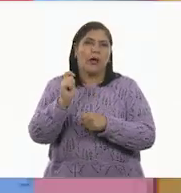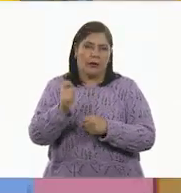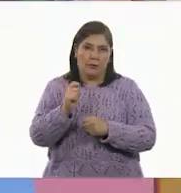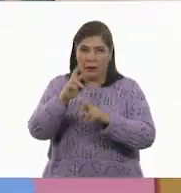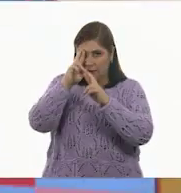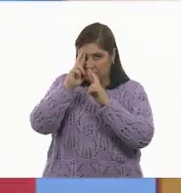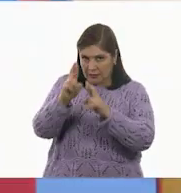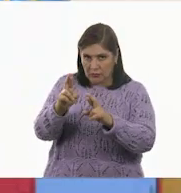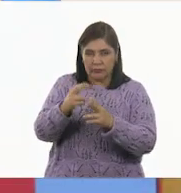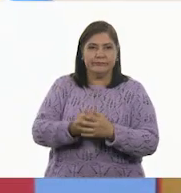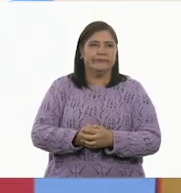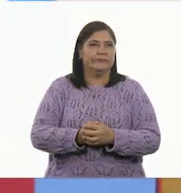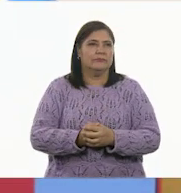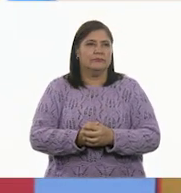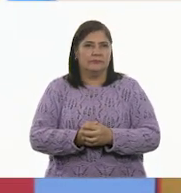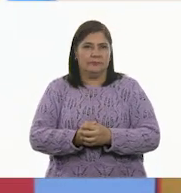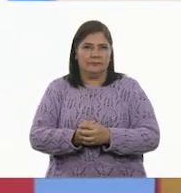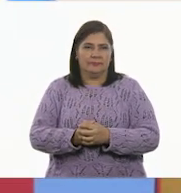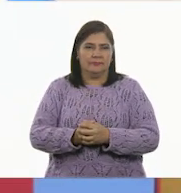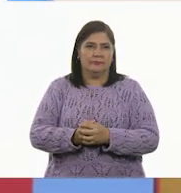respetuosa. Ajá. Ok.